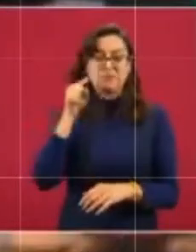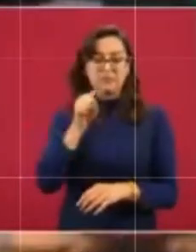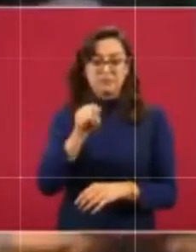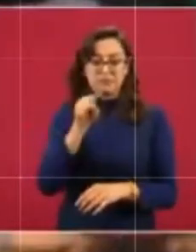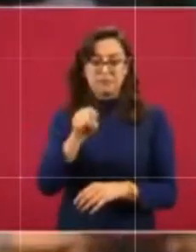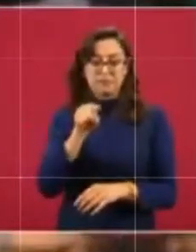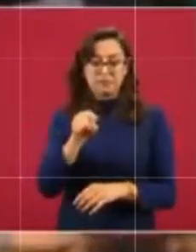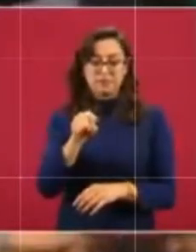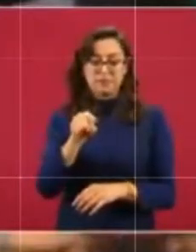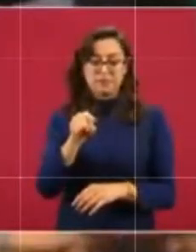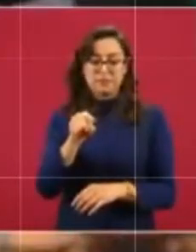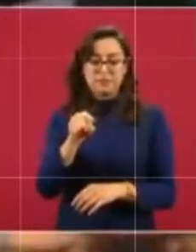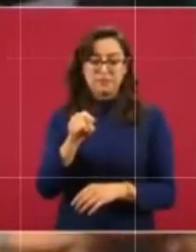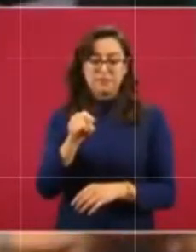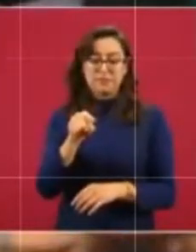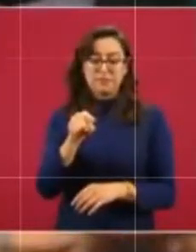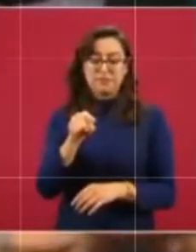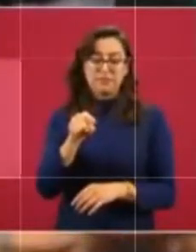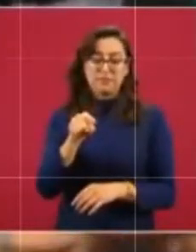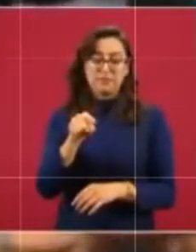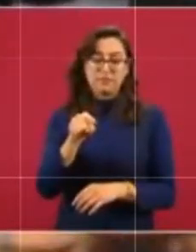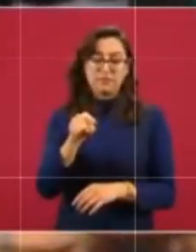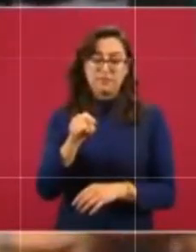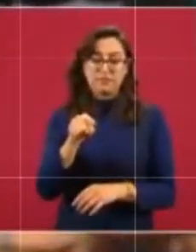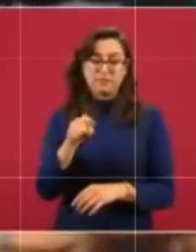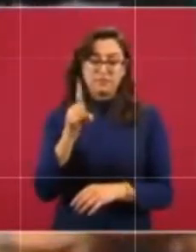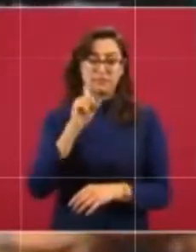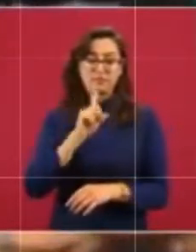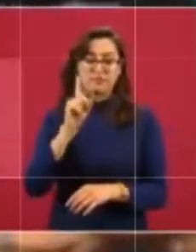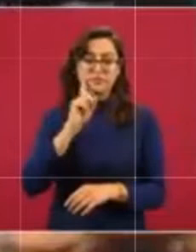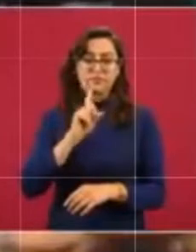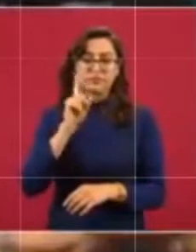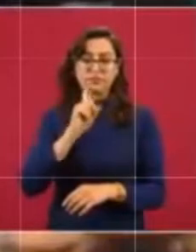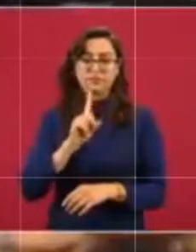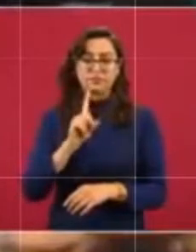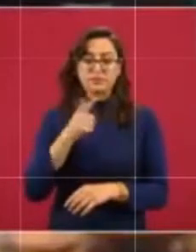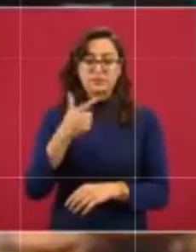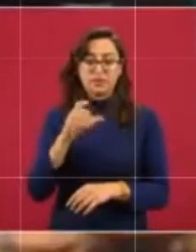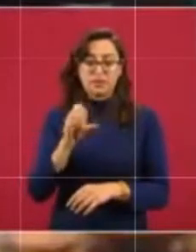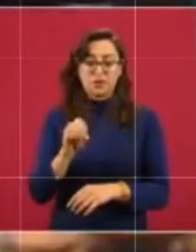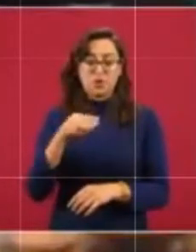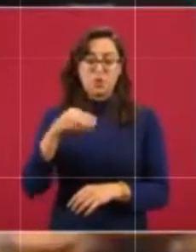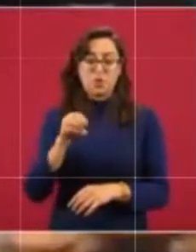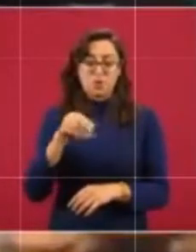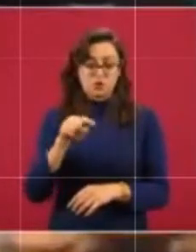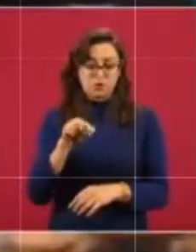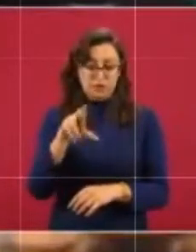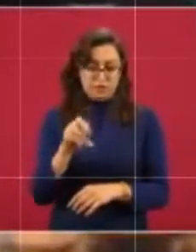esa, de esa a donde mandaron a mi hija, a Geo Montero López.